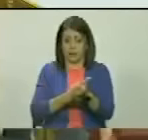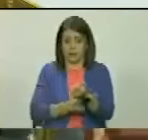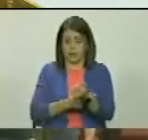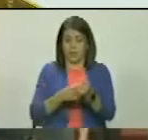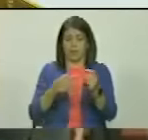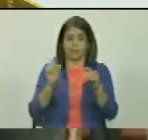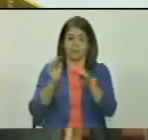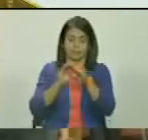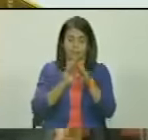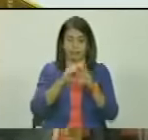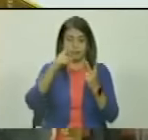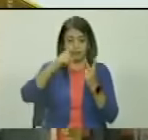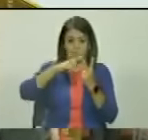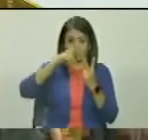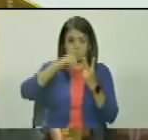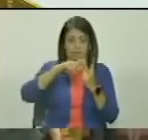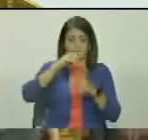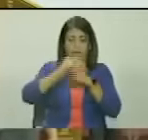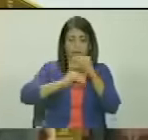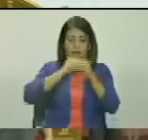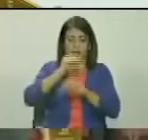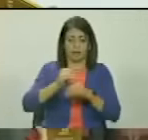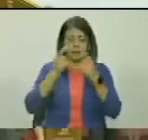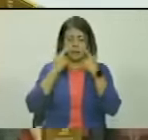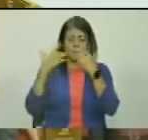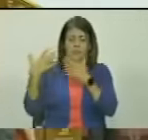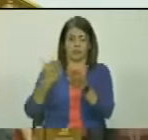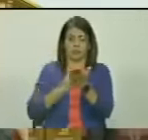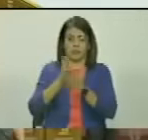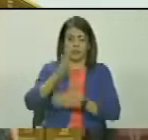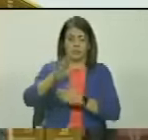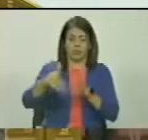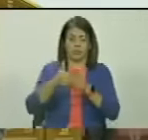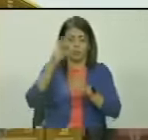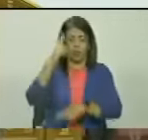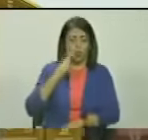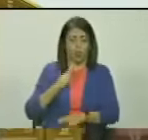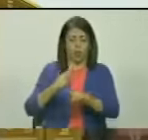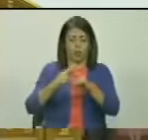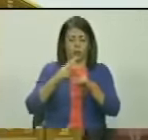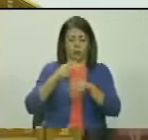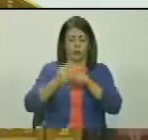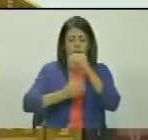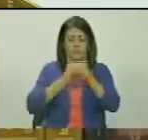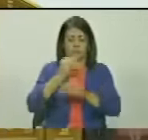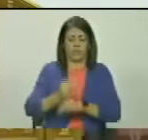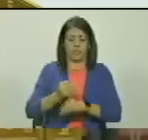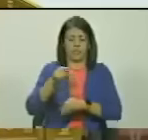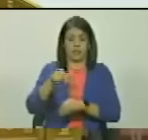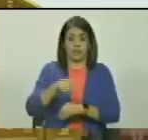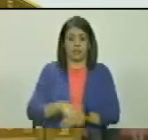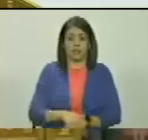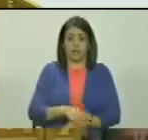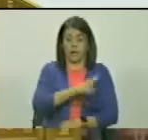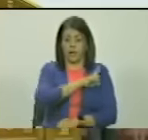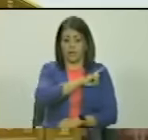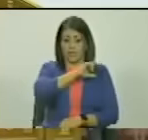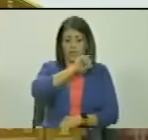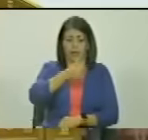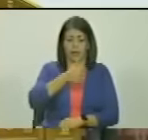señal de venezolana de televisión para hacerle seguimiento a los honores que se le realizarán al